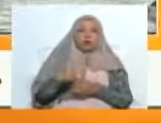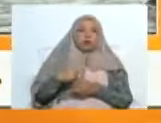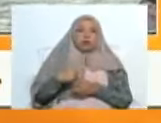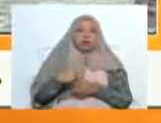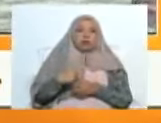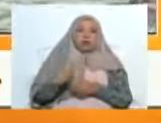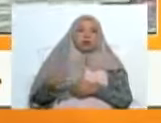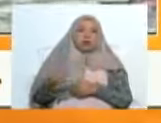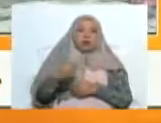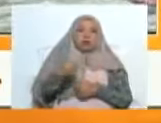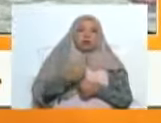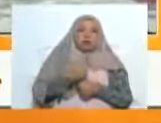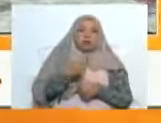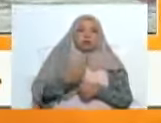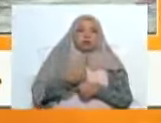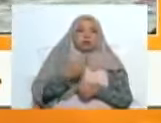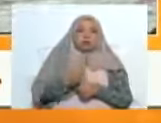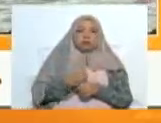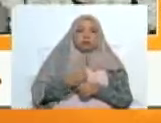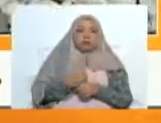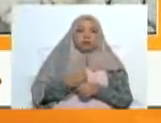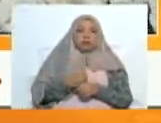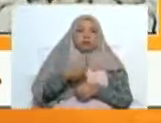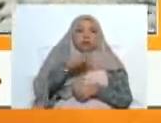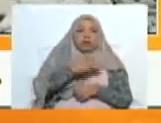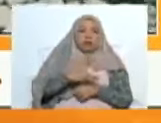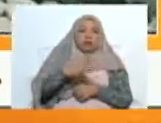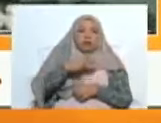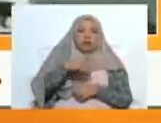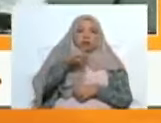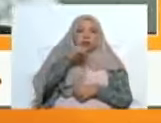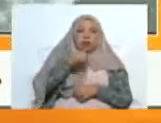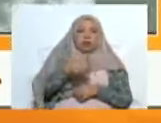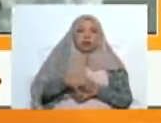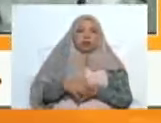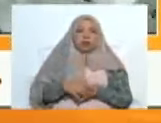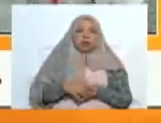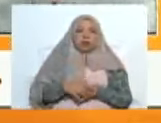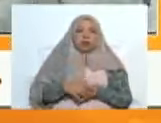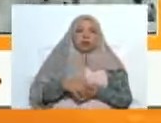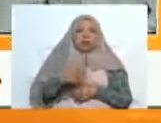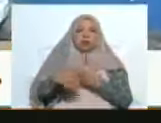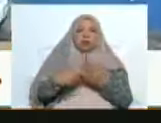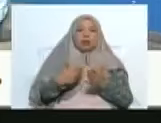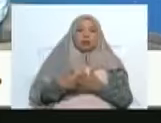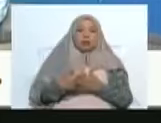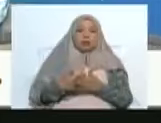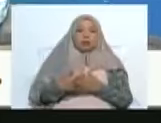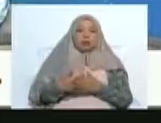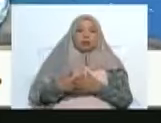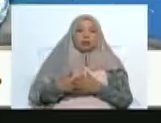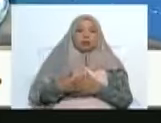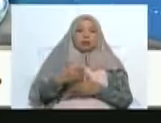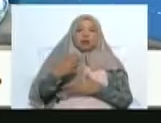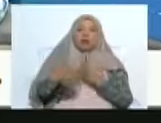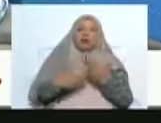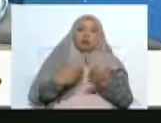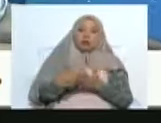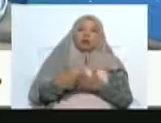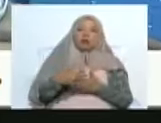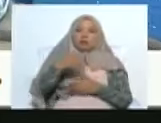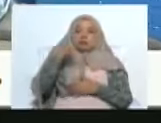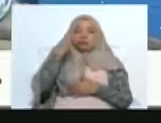están sumando en una gran visión nacional de ir dejando atrás el rentismo y enfocándonos en la economía productiva. Y por supuesto